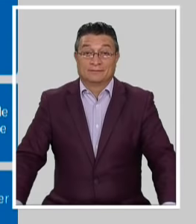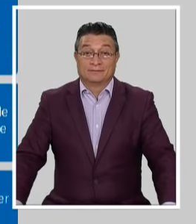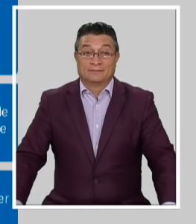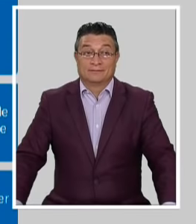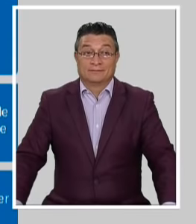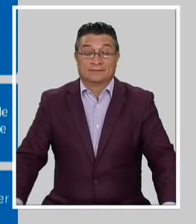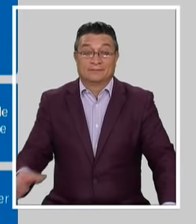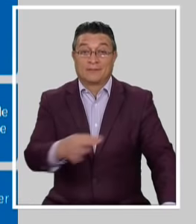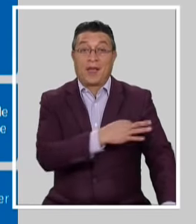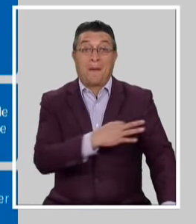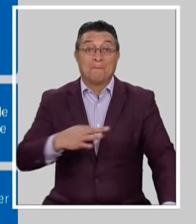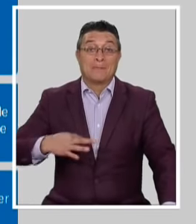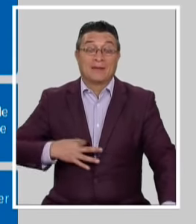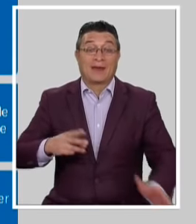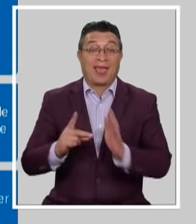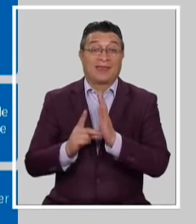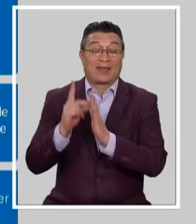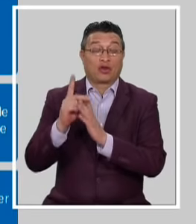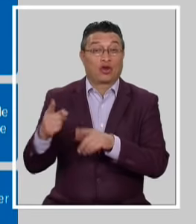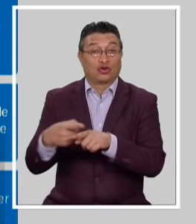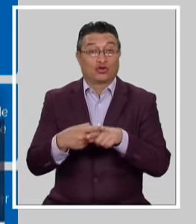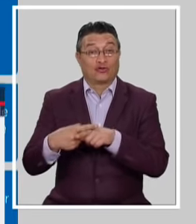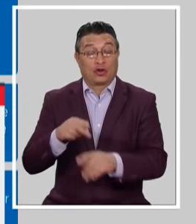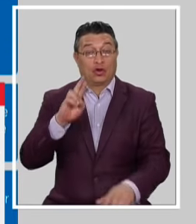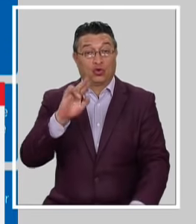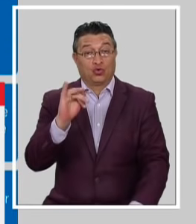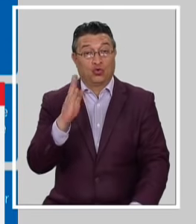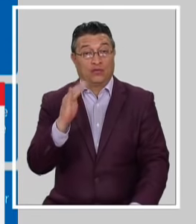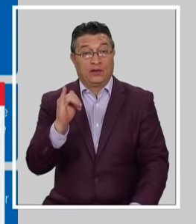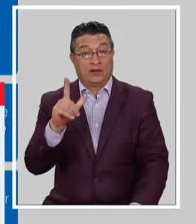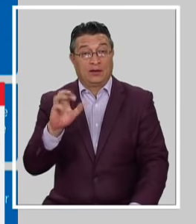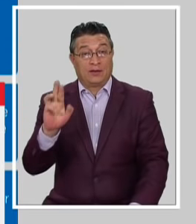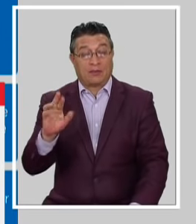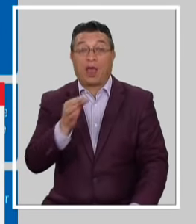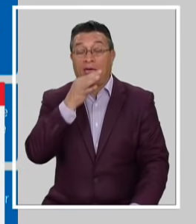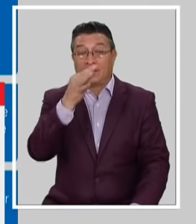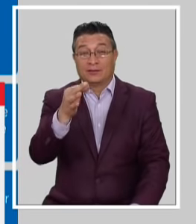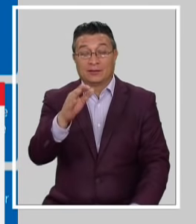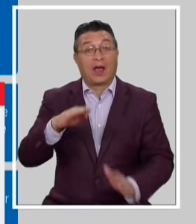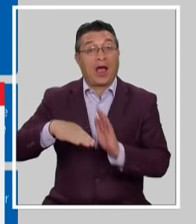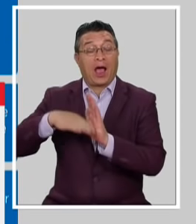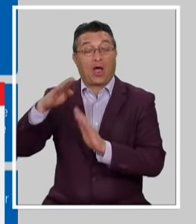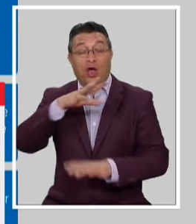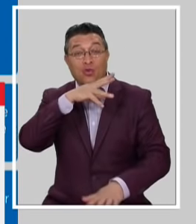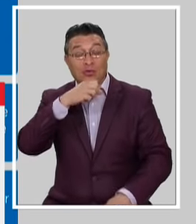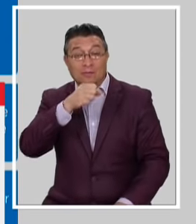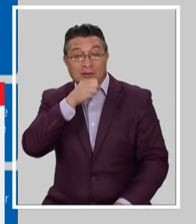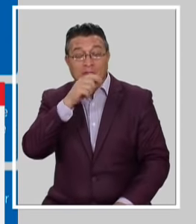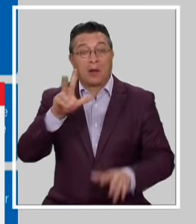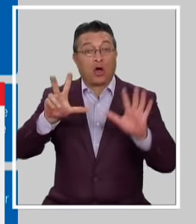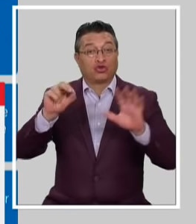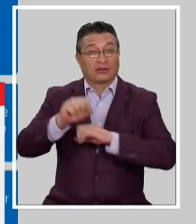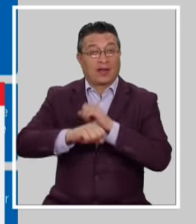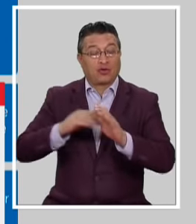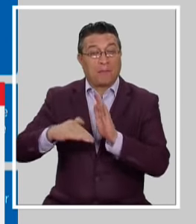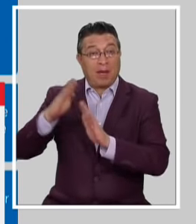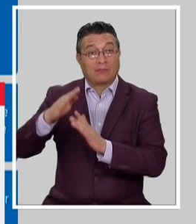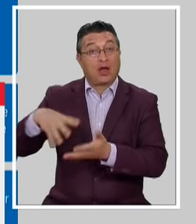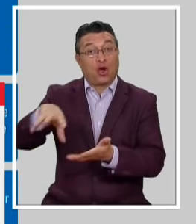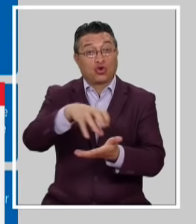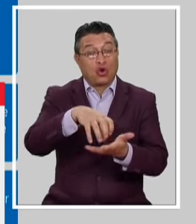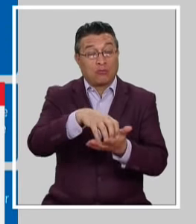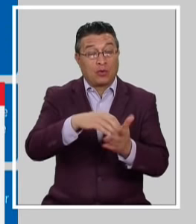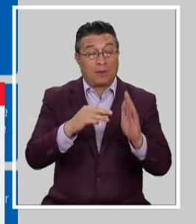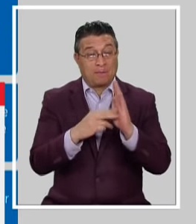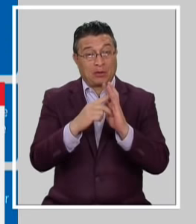La ministra De Desarrollo Social Carla Rubilar Informó Que los adultos Mayores Que tengan Más de 80 años En comunaje En